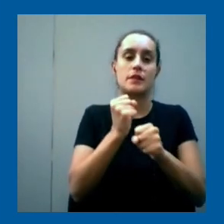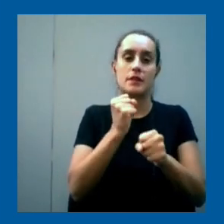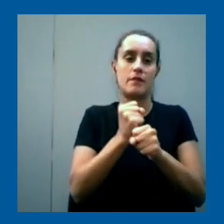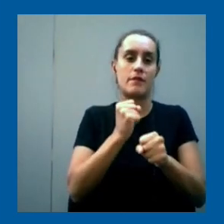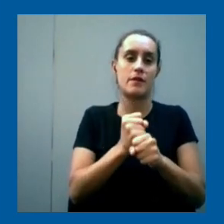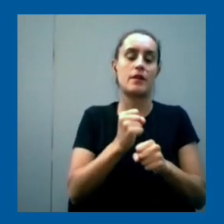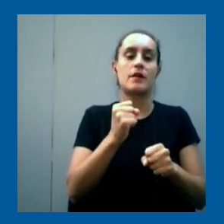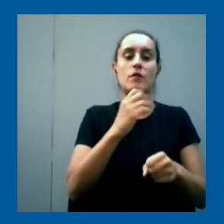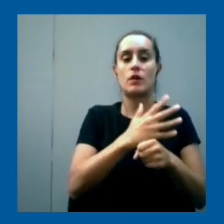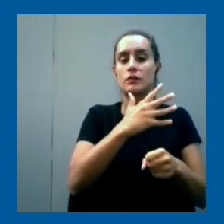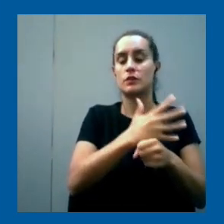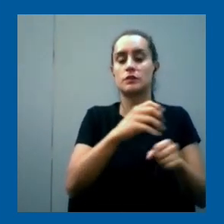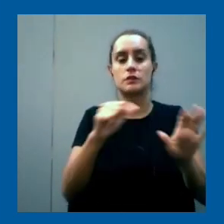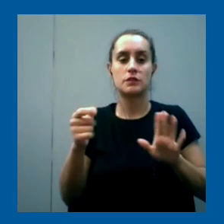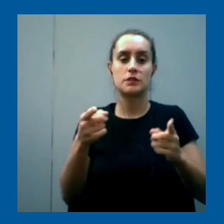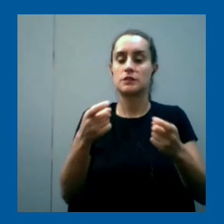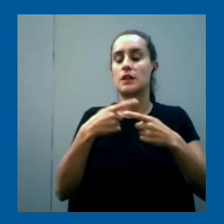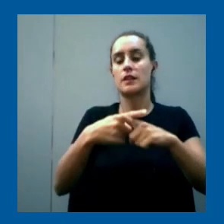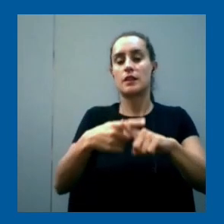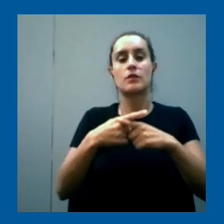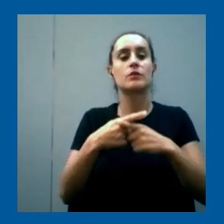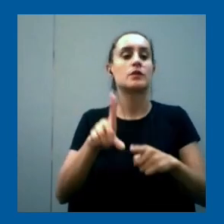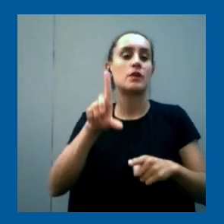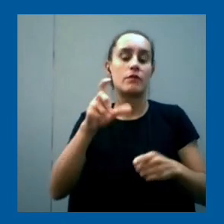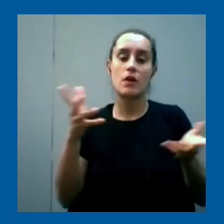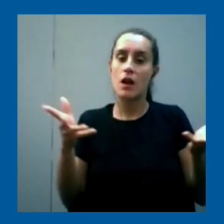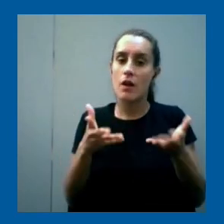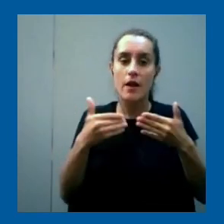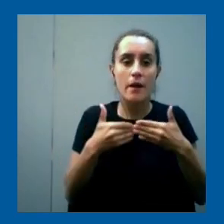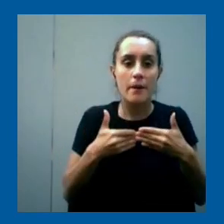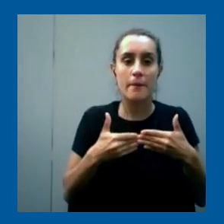que vamos a tener que tener y son discusiones que se están empezando a dar